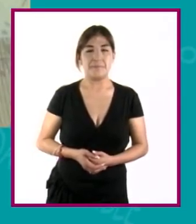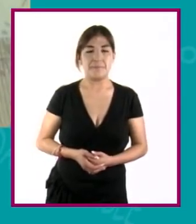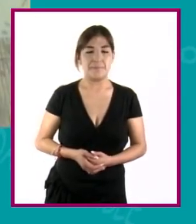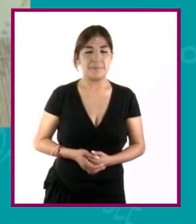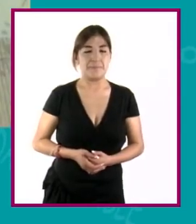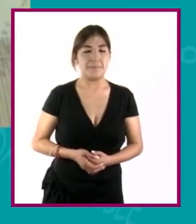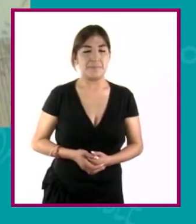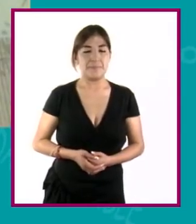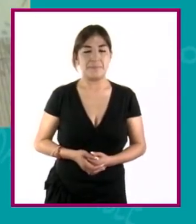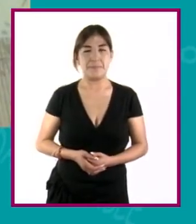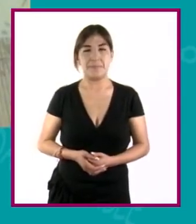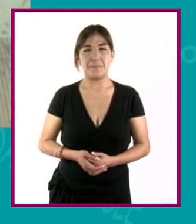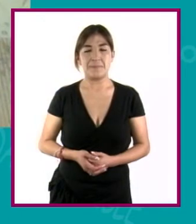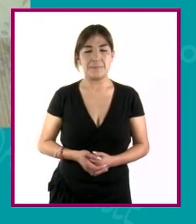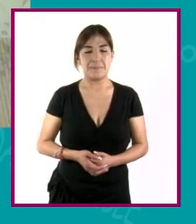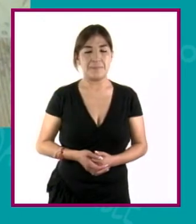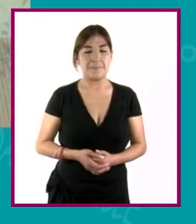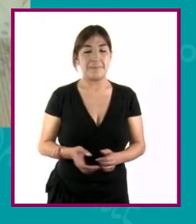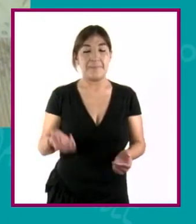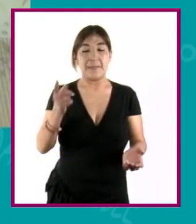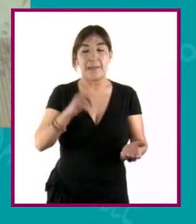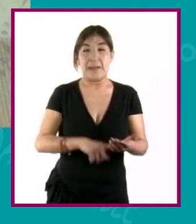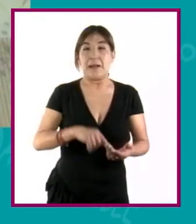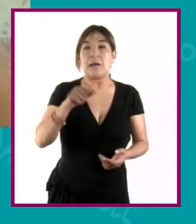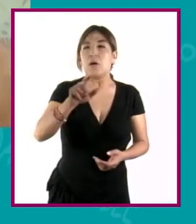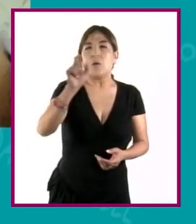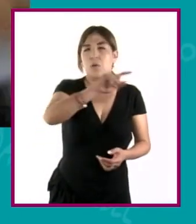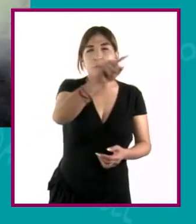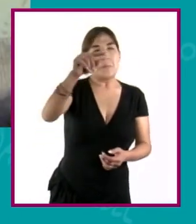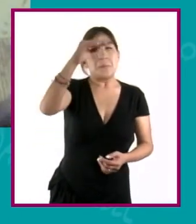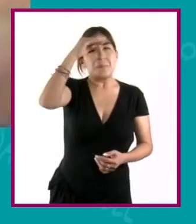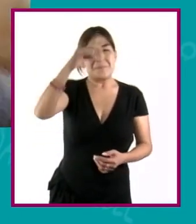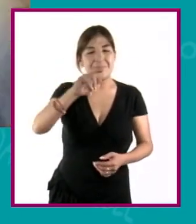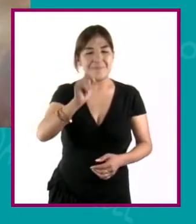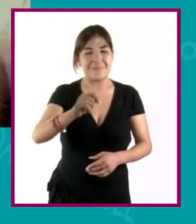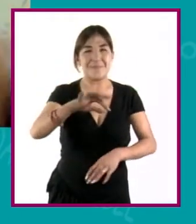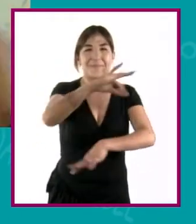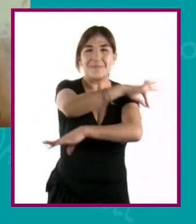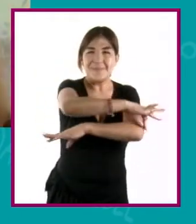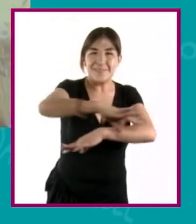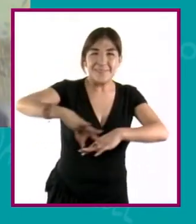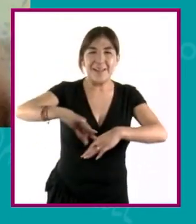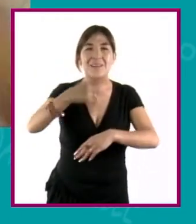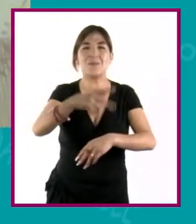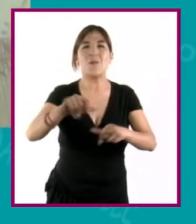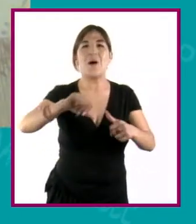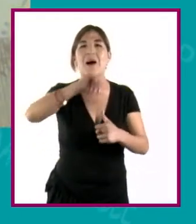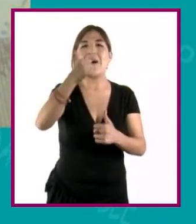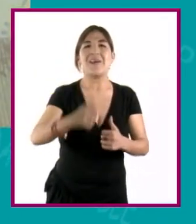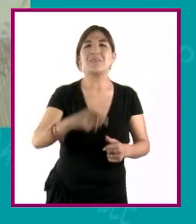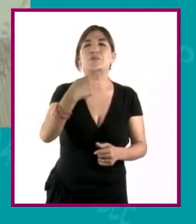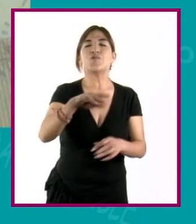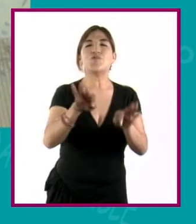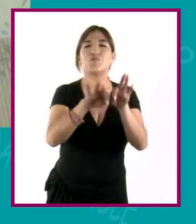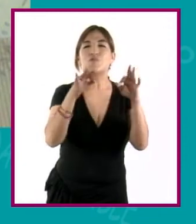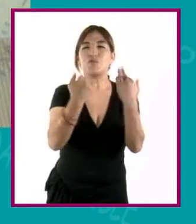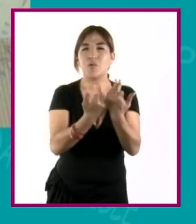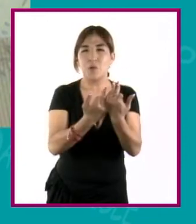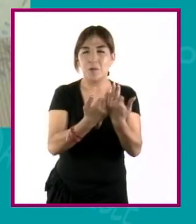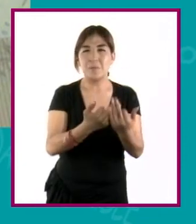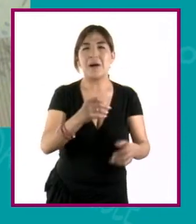Bueno, normalmente los planos, cuando pensamos en la arquitectura como arte, tienen que ver con una forma de expresión. Entonces,